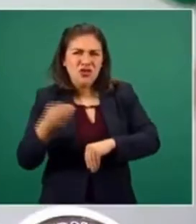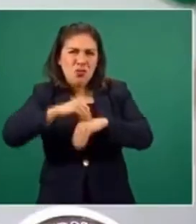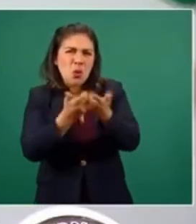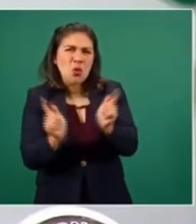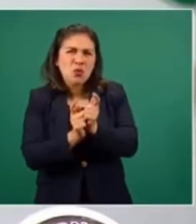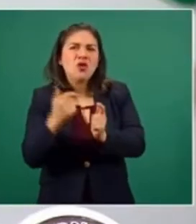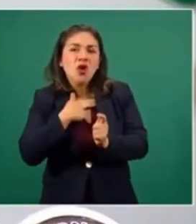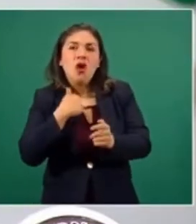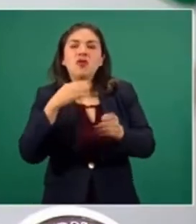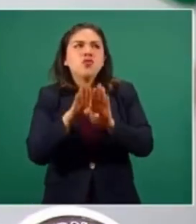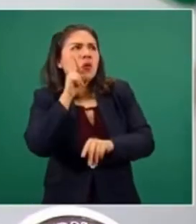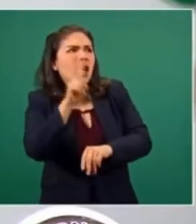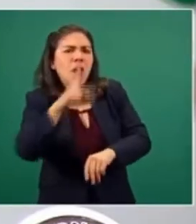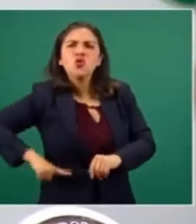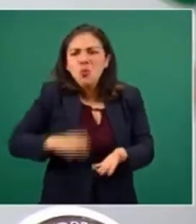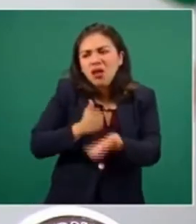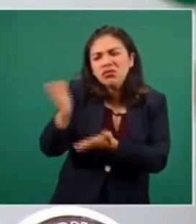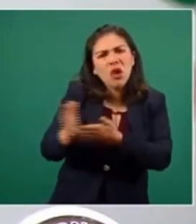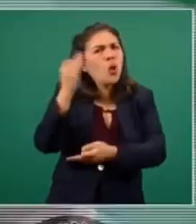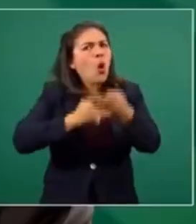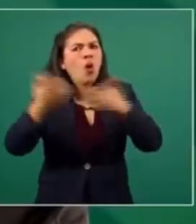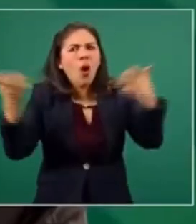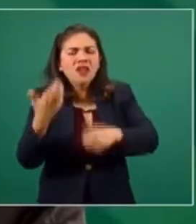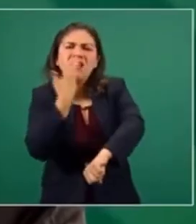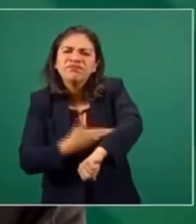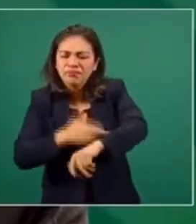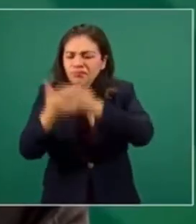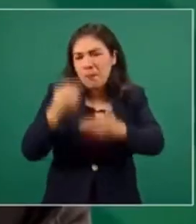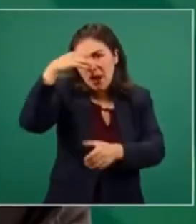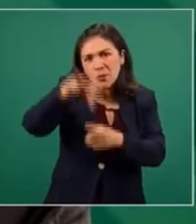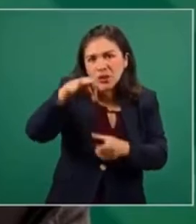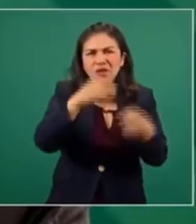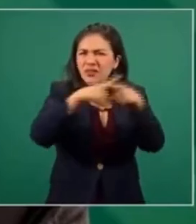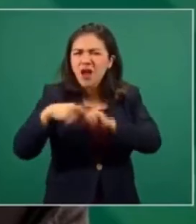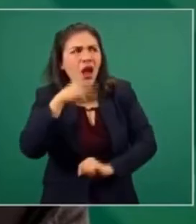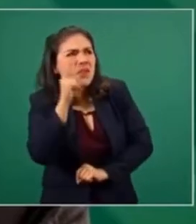oposición de la intervención del gobierno, en todo, en los procesos electorales.